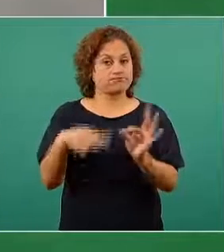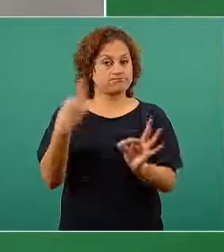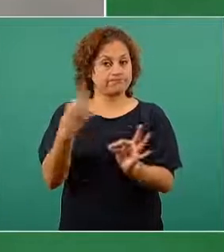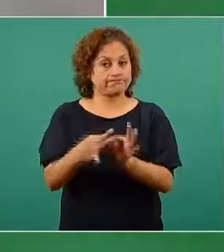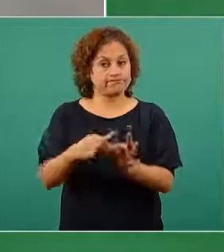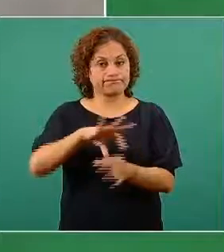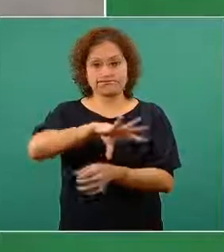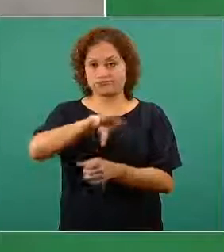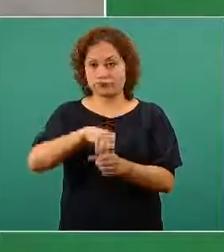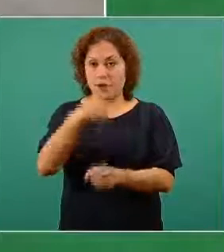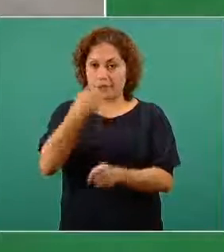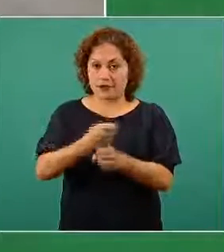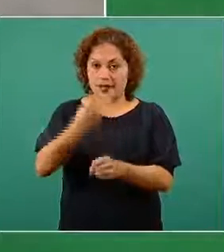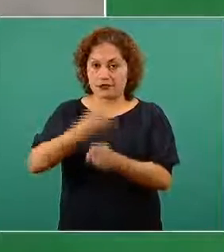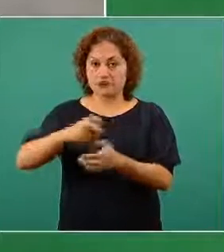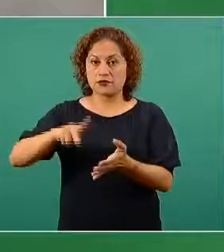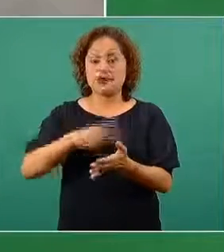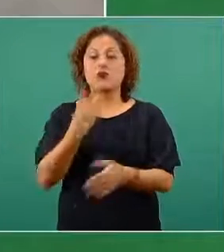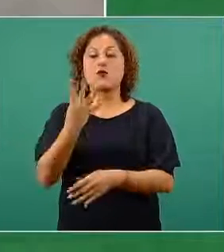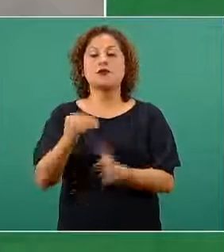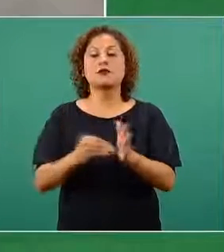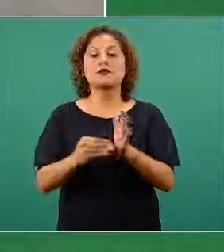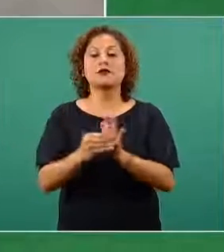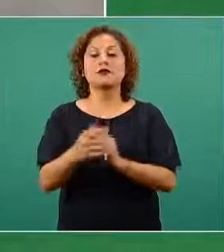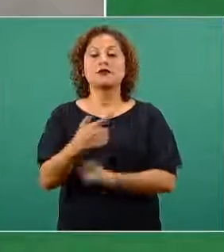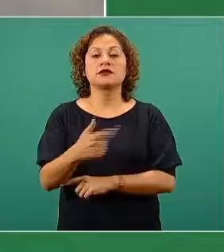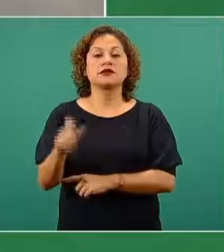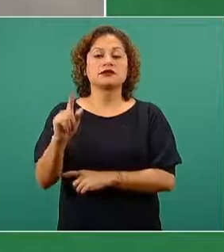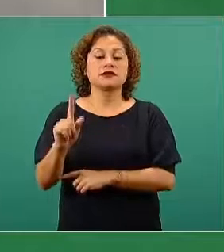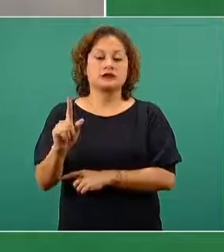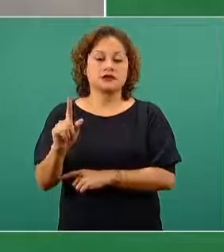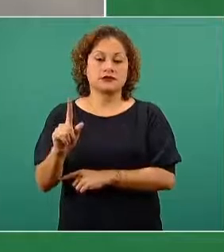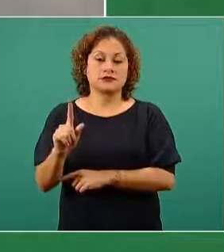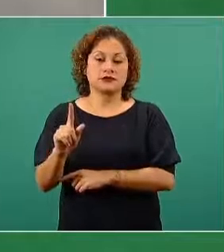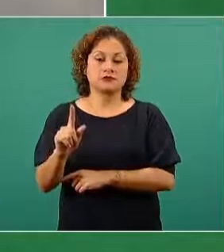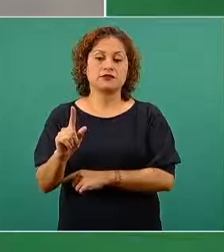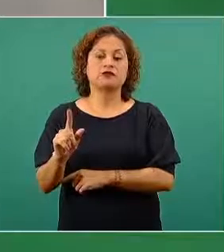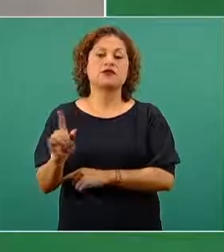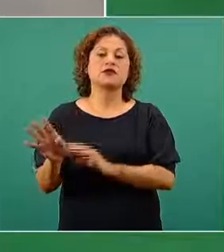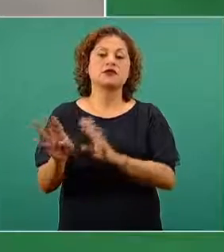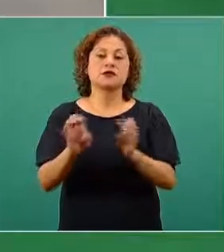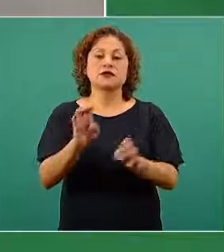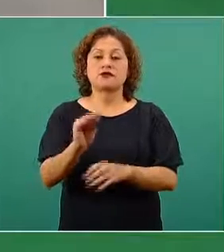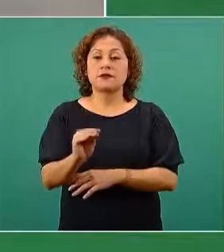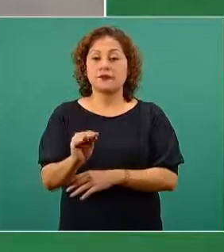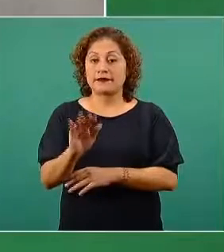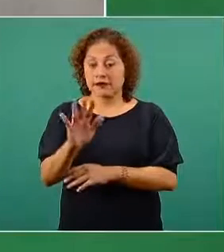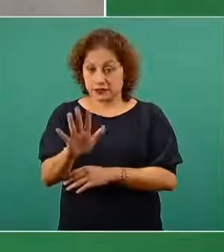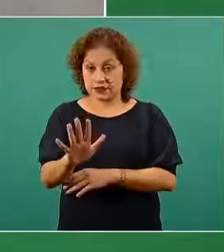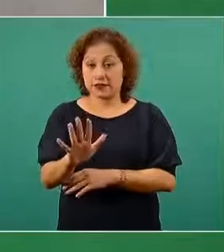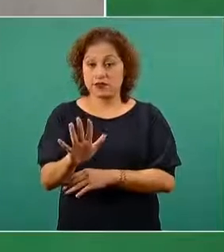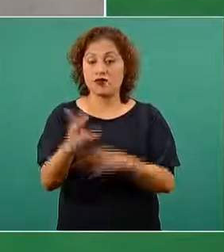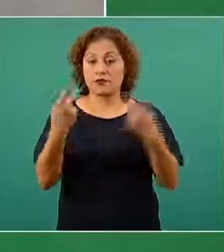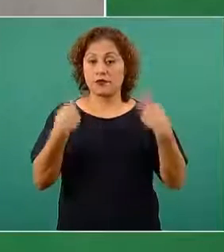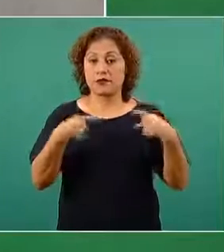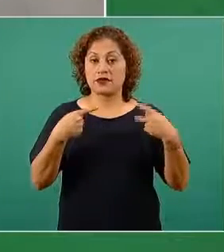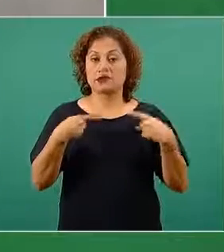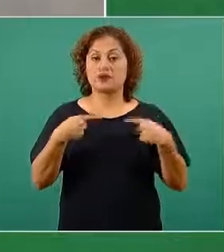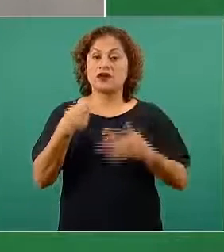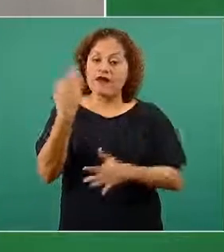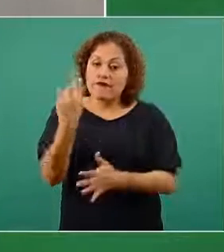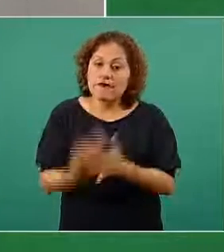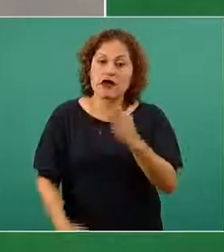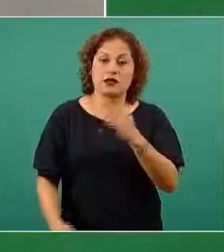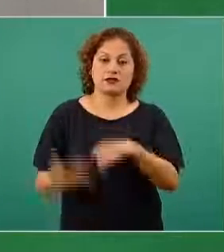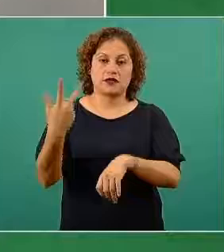esquema completo y cuatro millones setecientas cuarenta y mil novecientas cincuenta y nuevecientas noventa y cinco tienen medio esquema